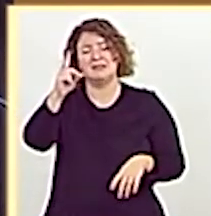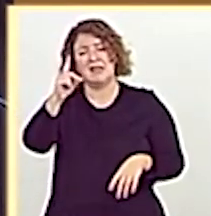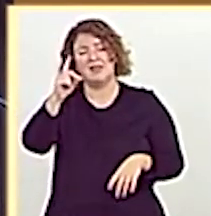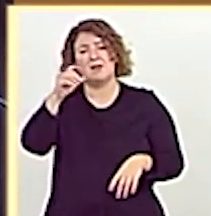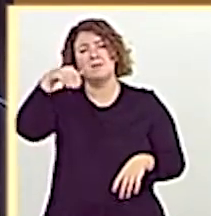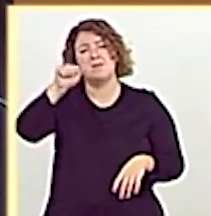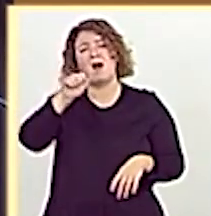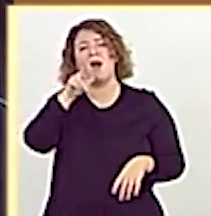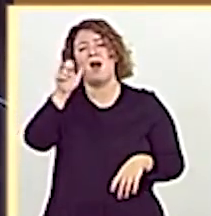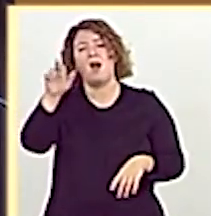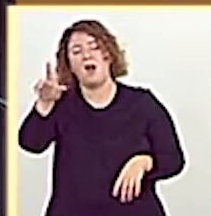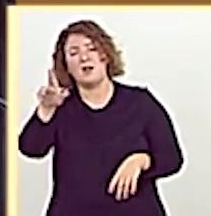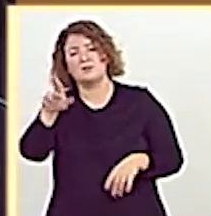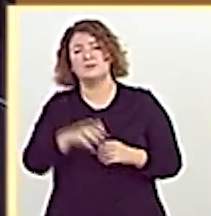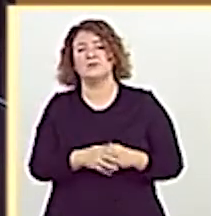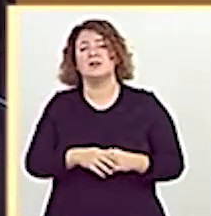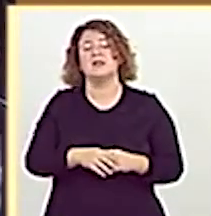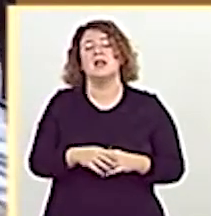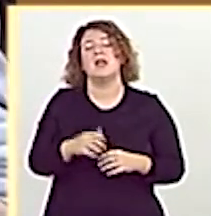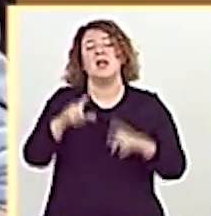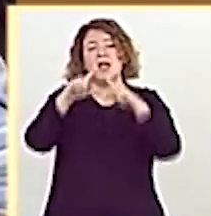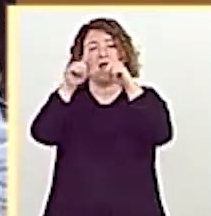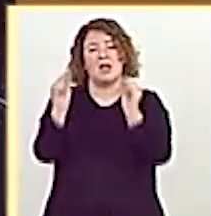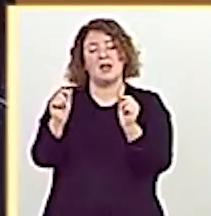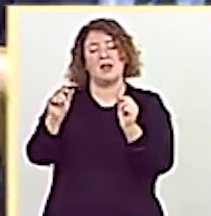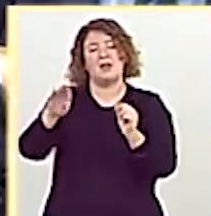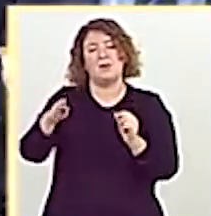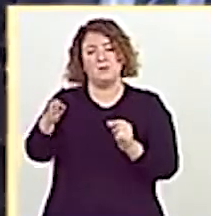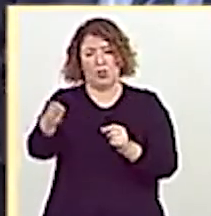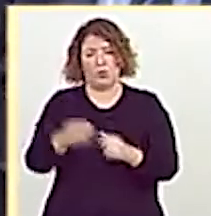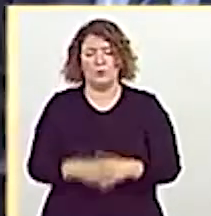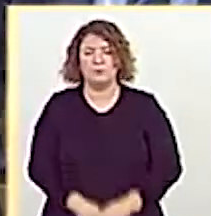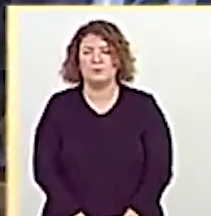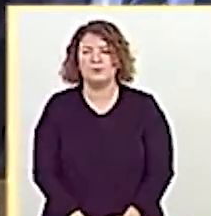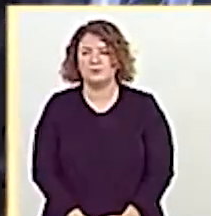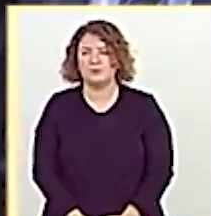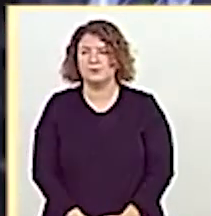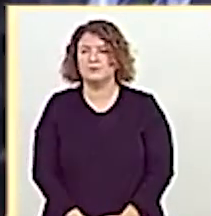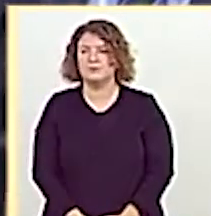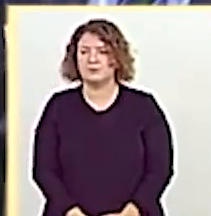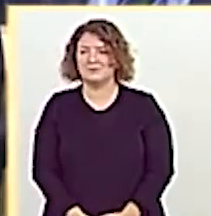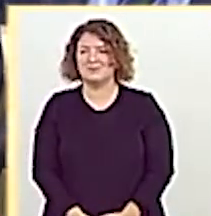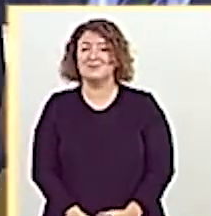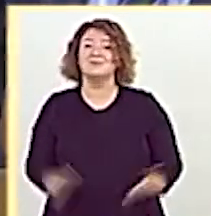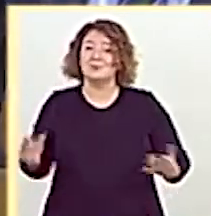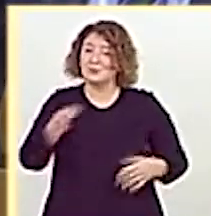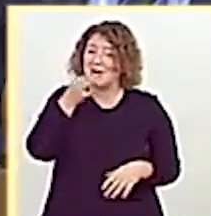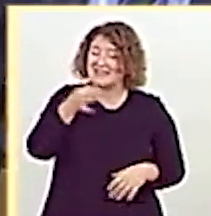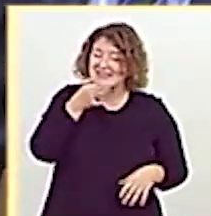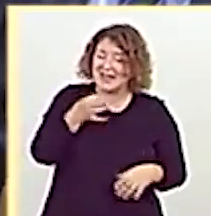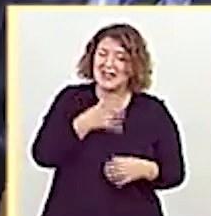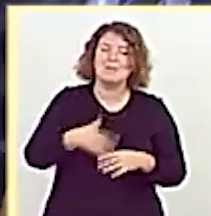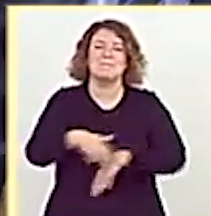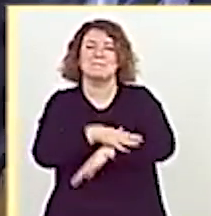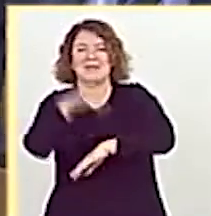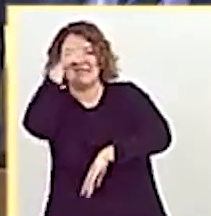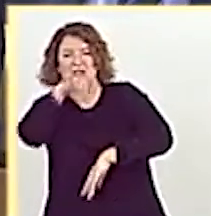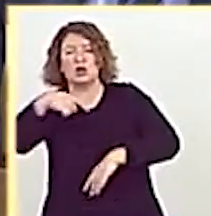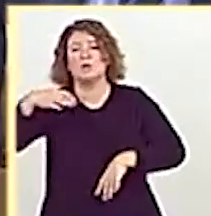Republicana Euskal Herria Bildu. Gracias, presidenta. Buenas tardes, señor ministro.